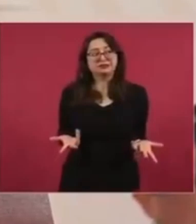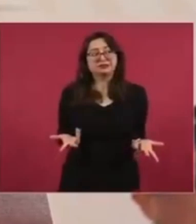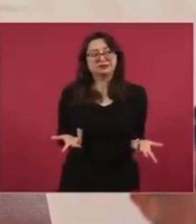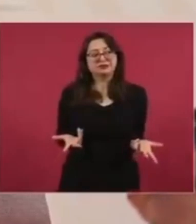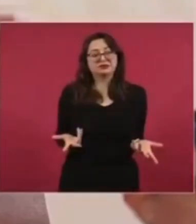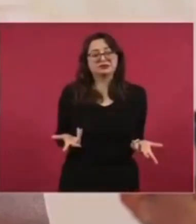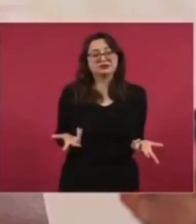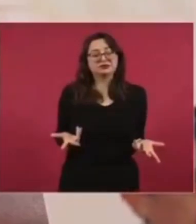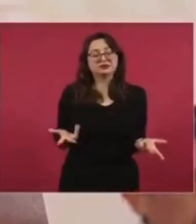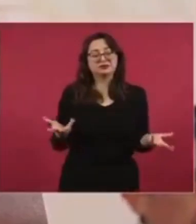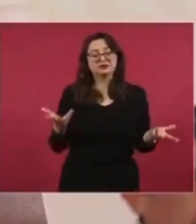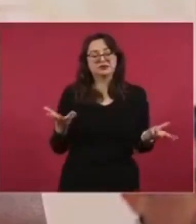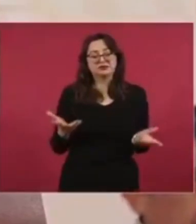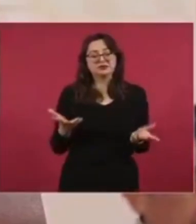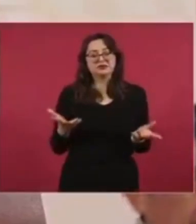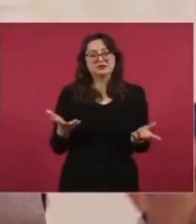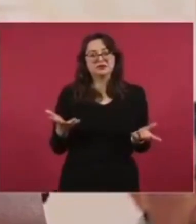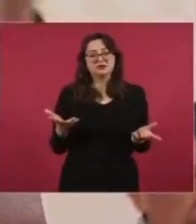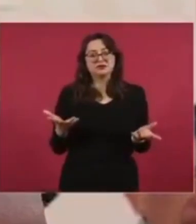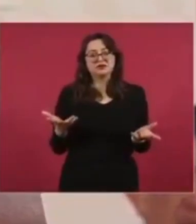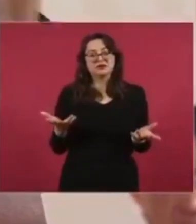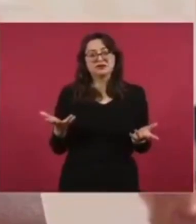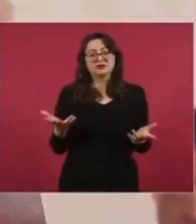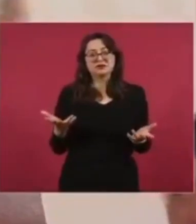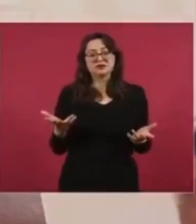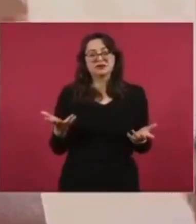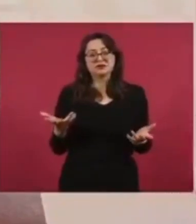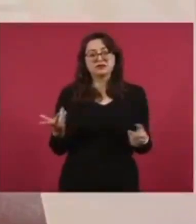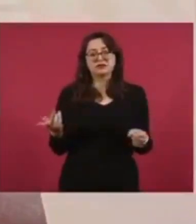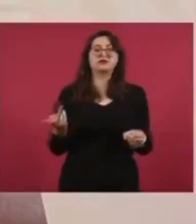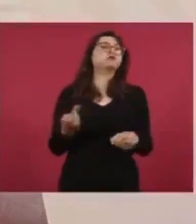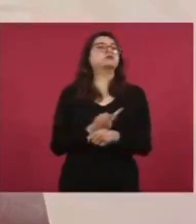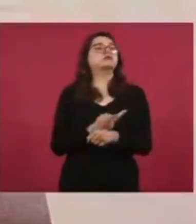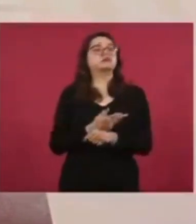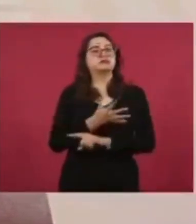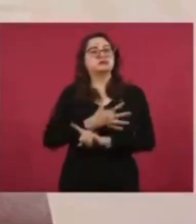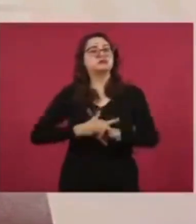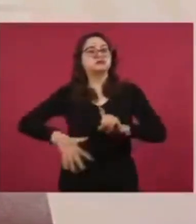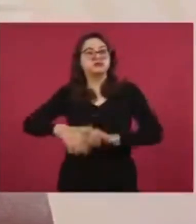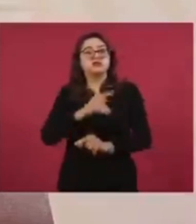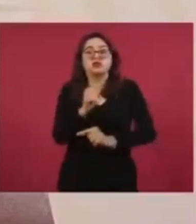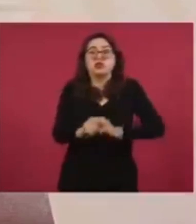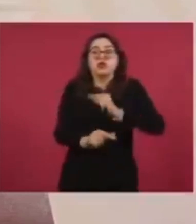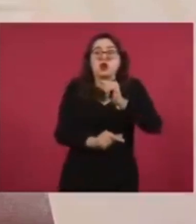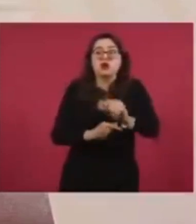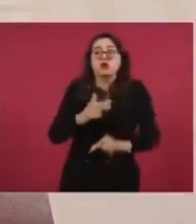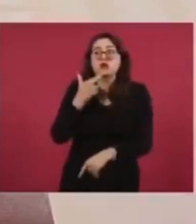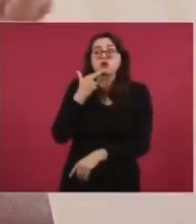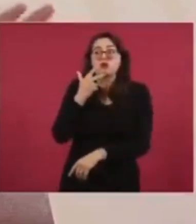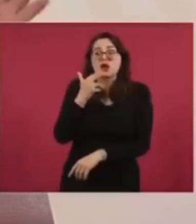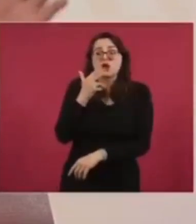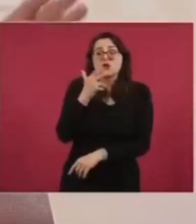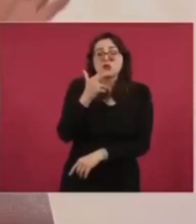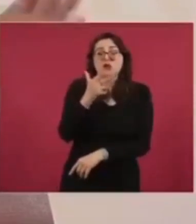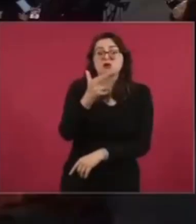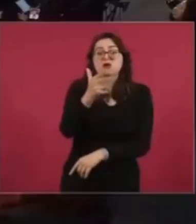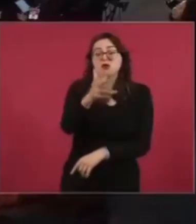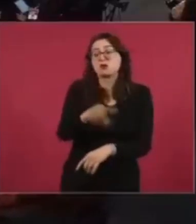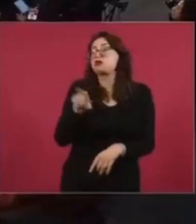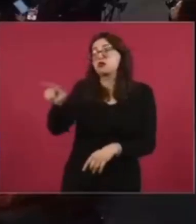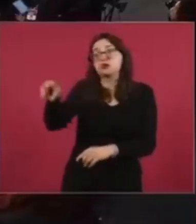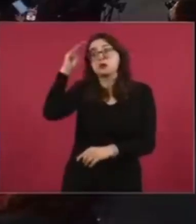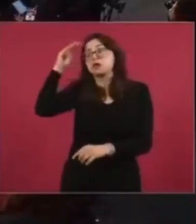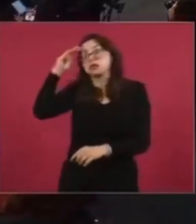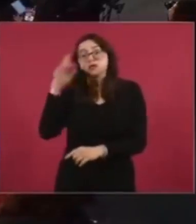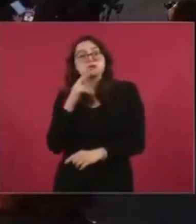piensa que las cosas están mejorando o sea tú tienes esa opinión